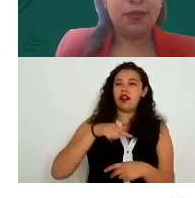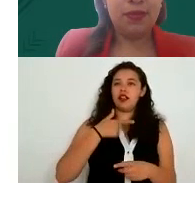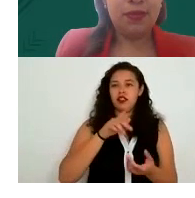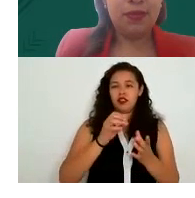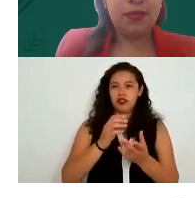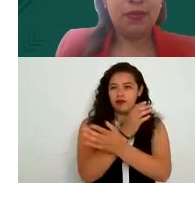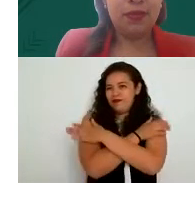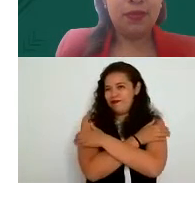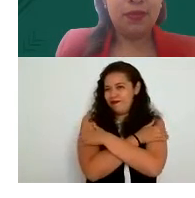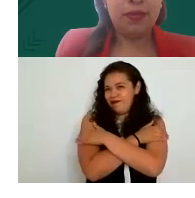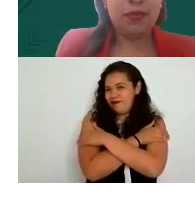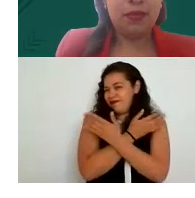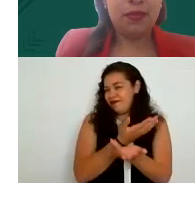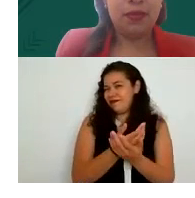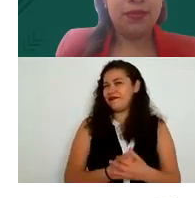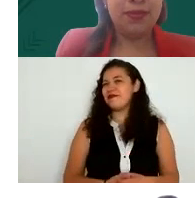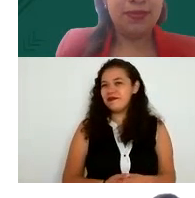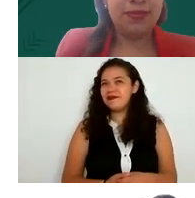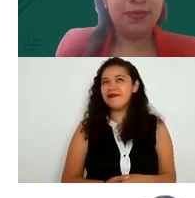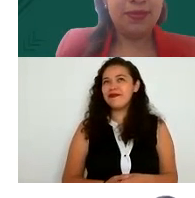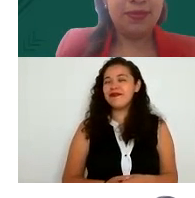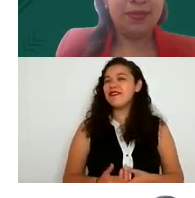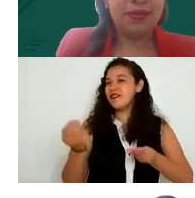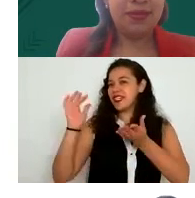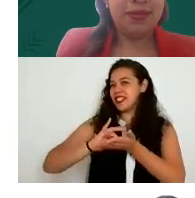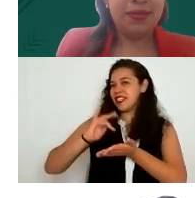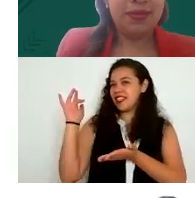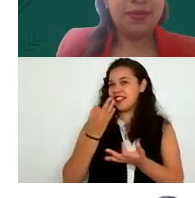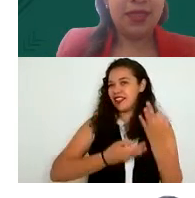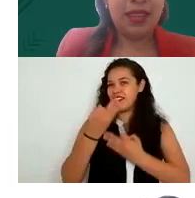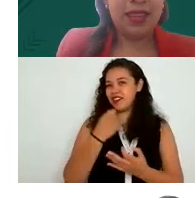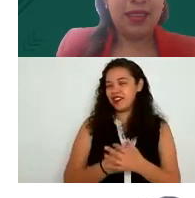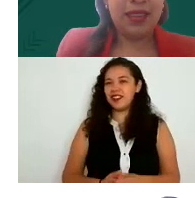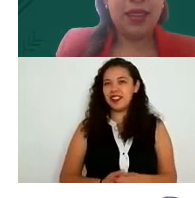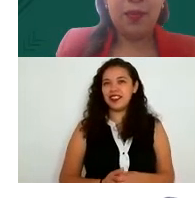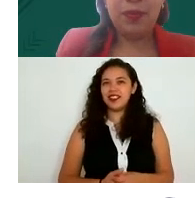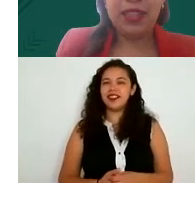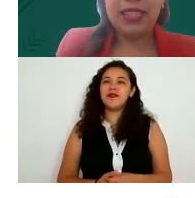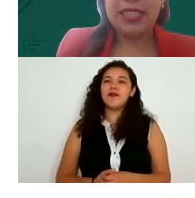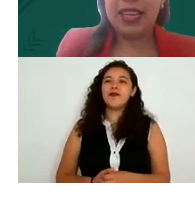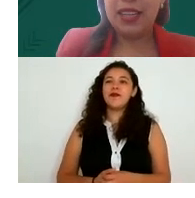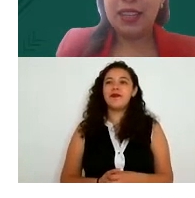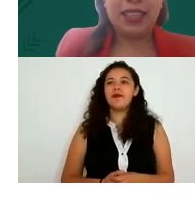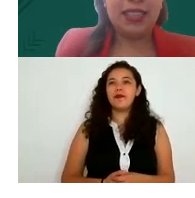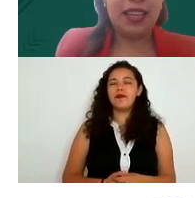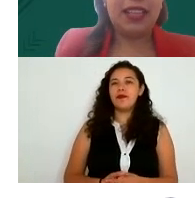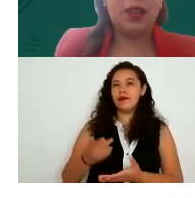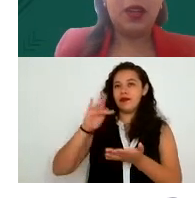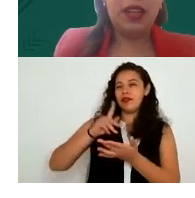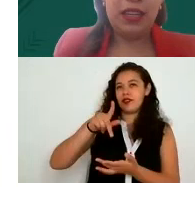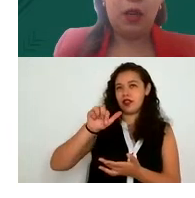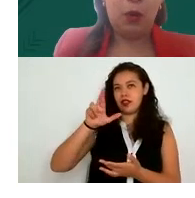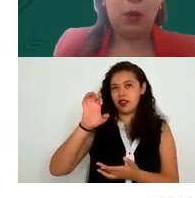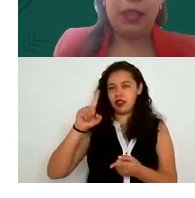distancia muchas gracias por todo gracias por sus participaciones gracias Karen gracias